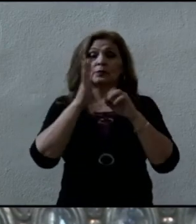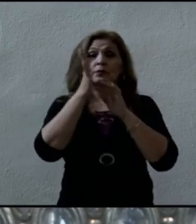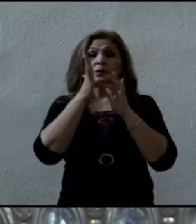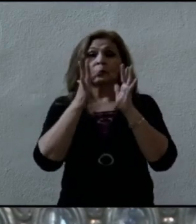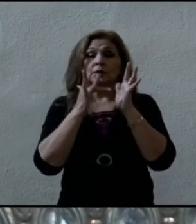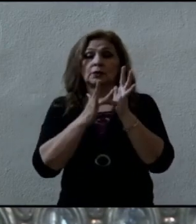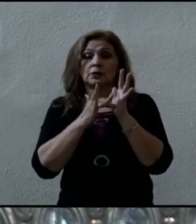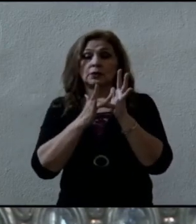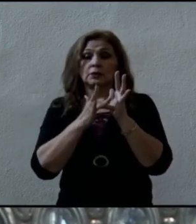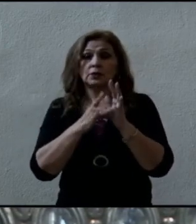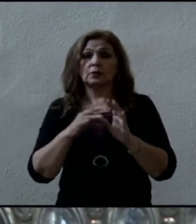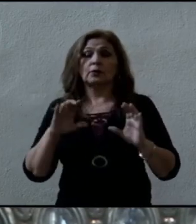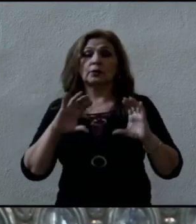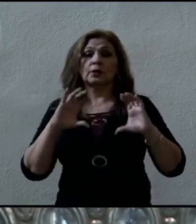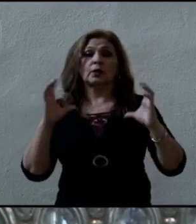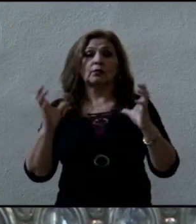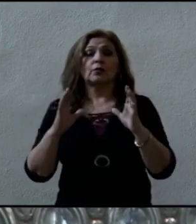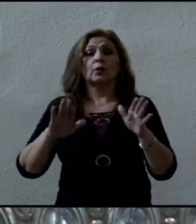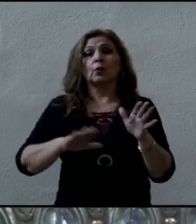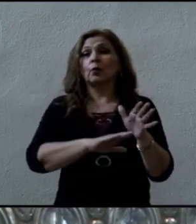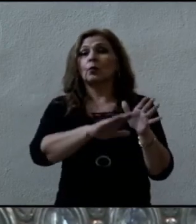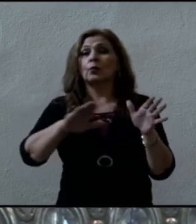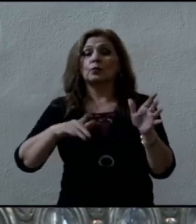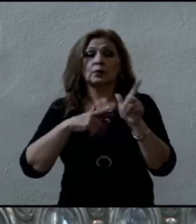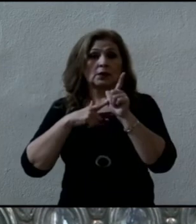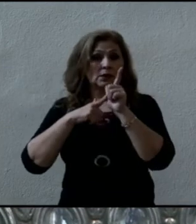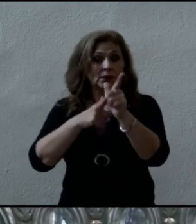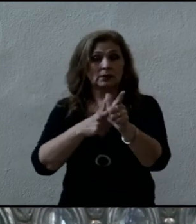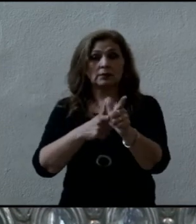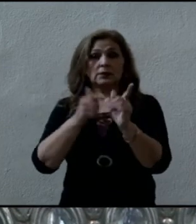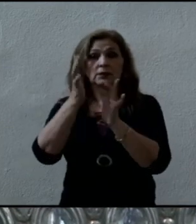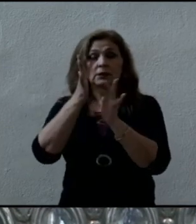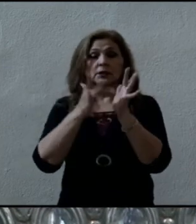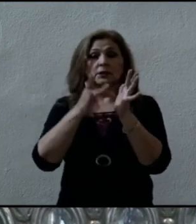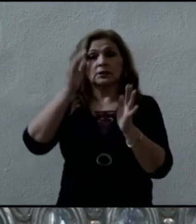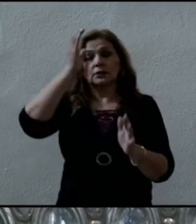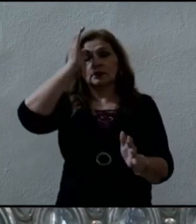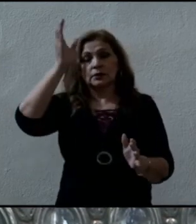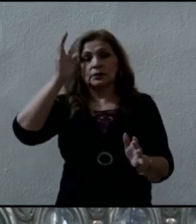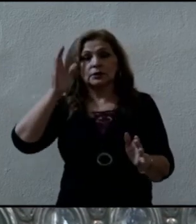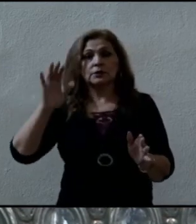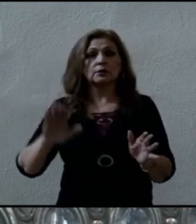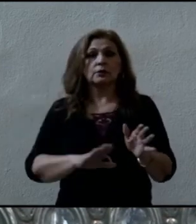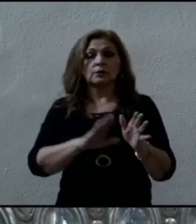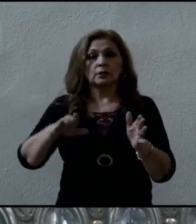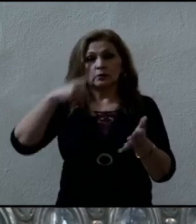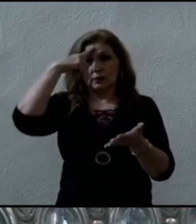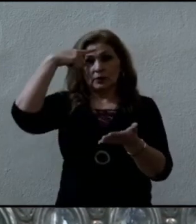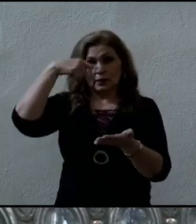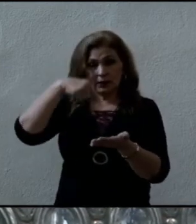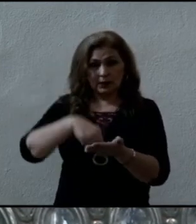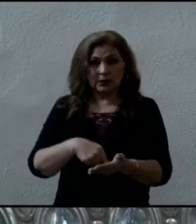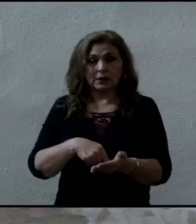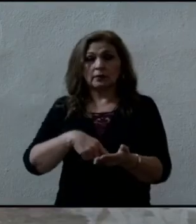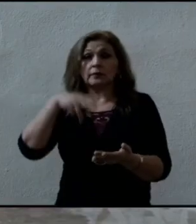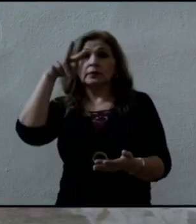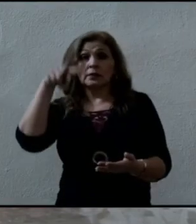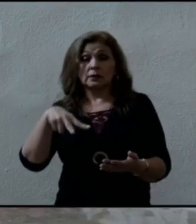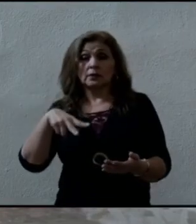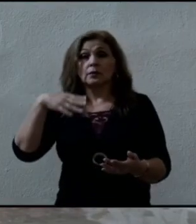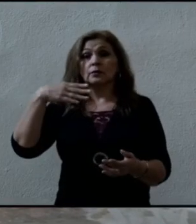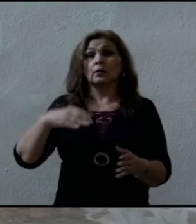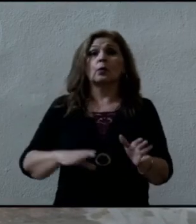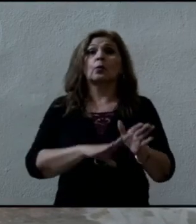la comunidad que Cristo ha querido, una comunidad que cree, una comunidad que